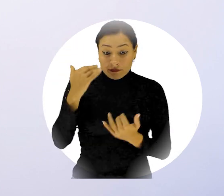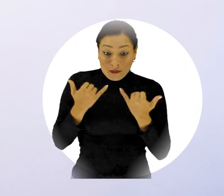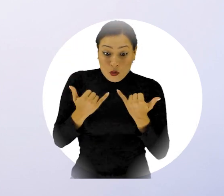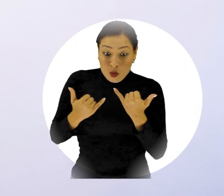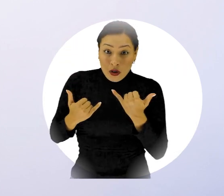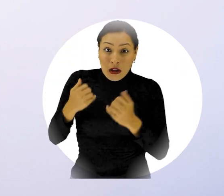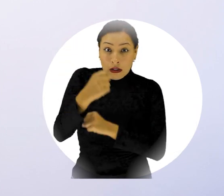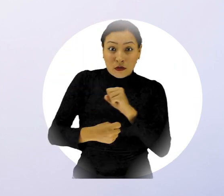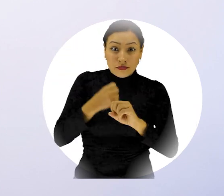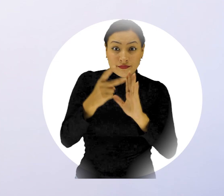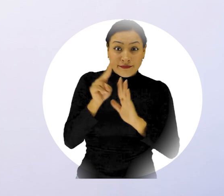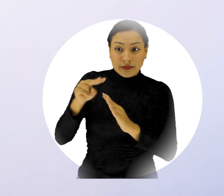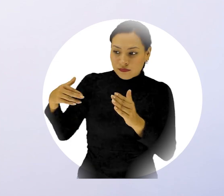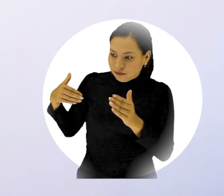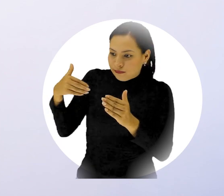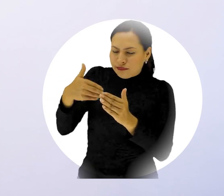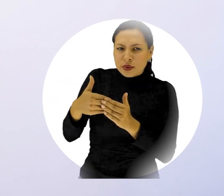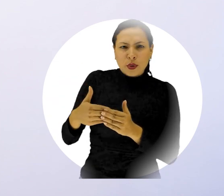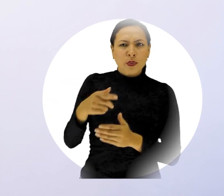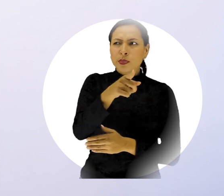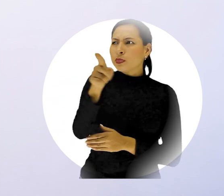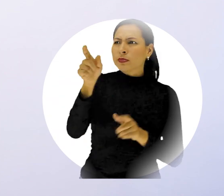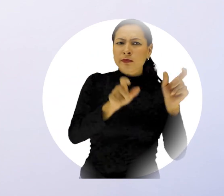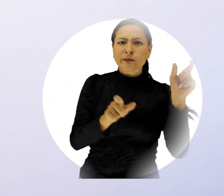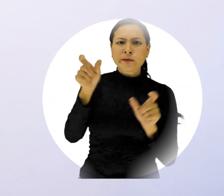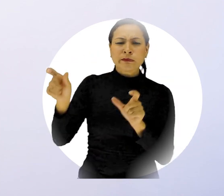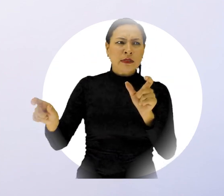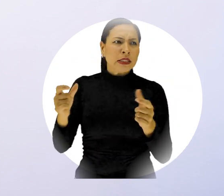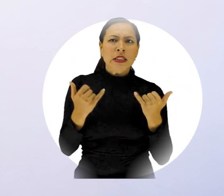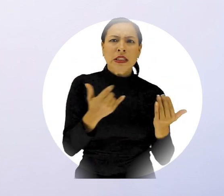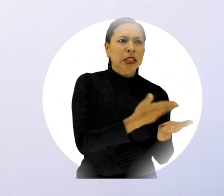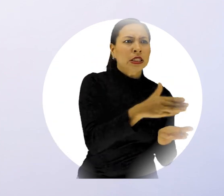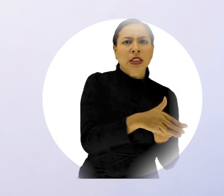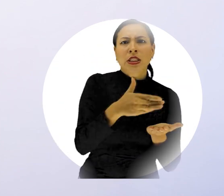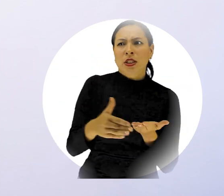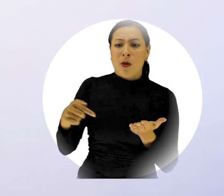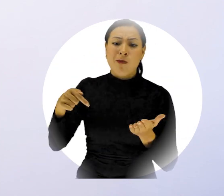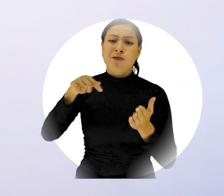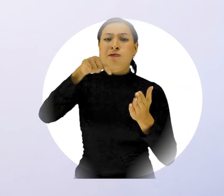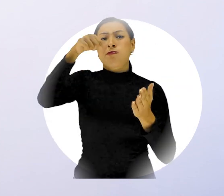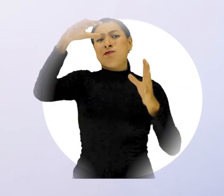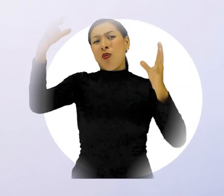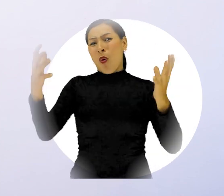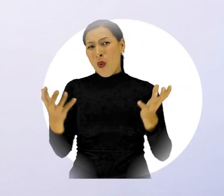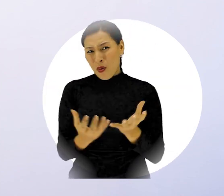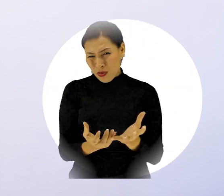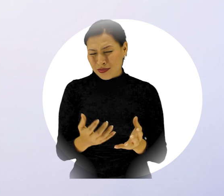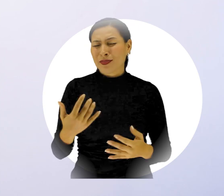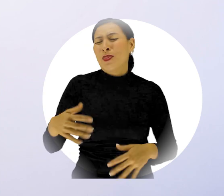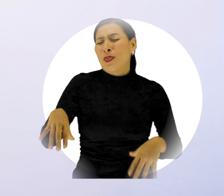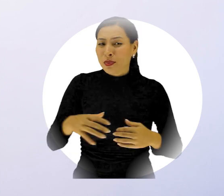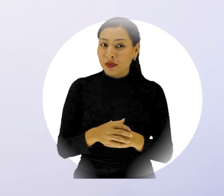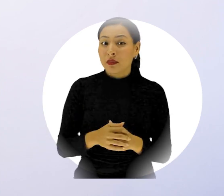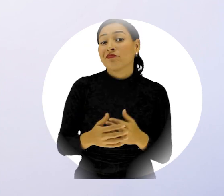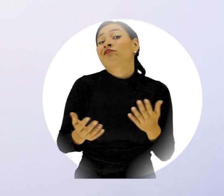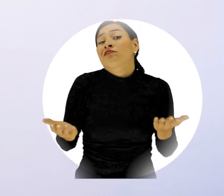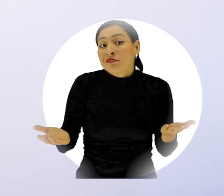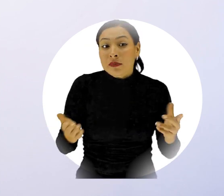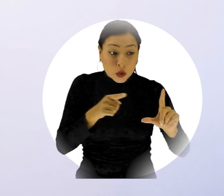es cierto que este ha sido un año marcado por el consumismo a nivel global, como si no hubiese un mañana, también ha tenido que solventar